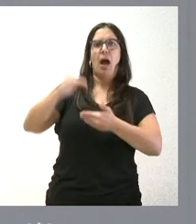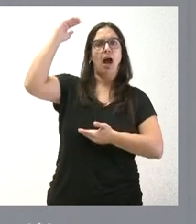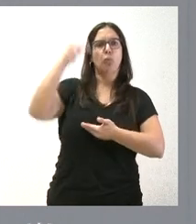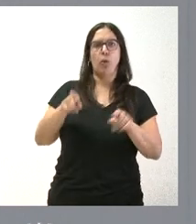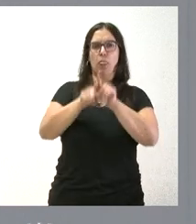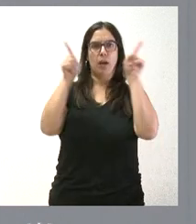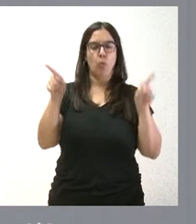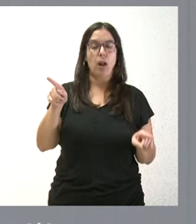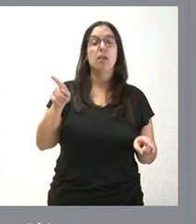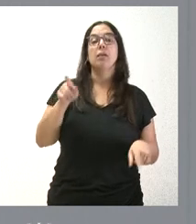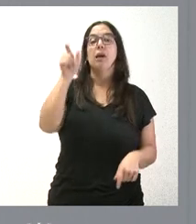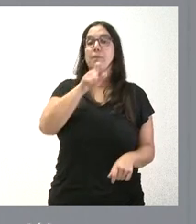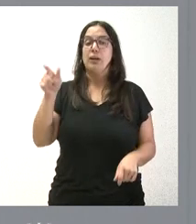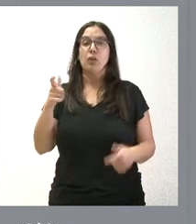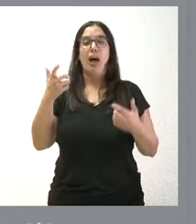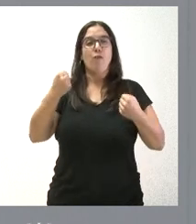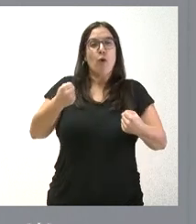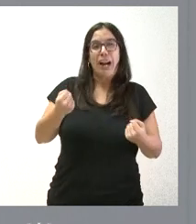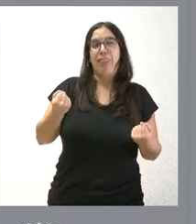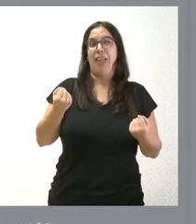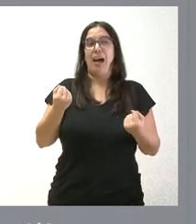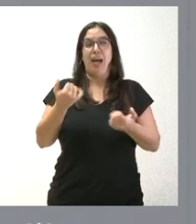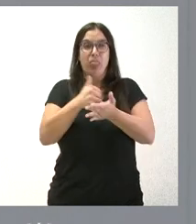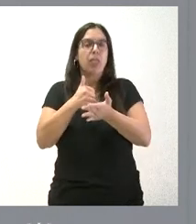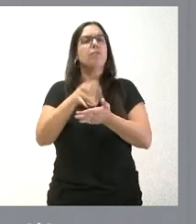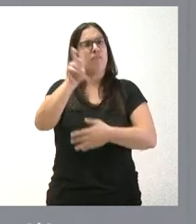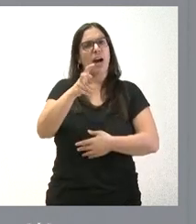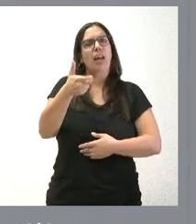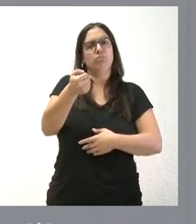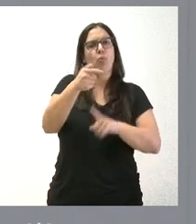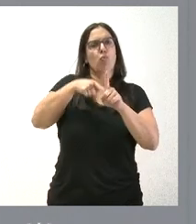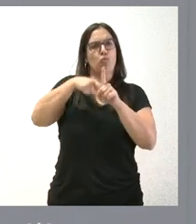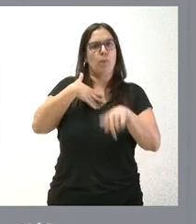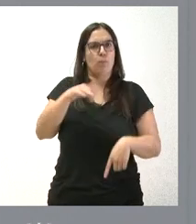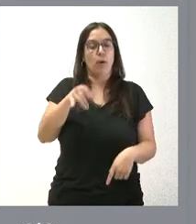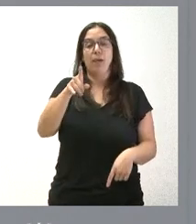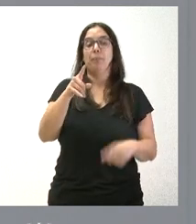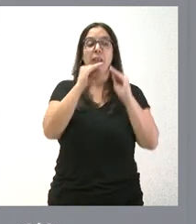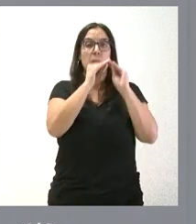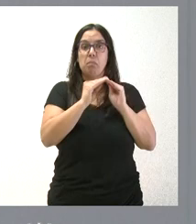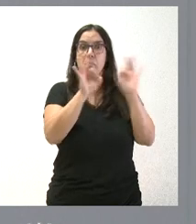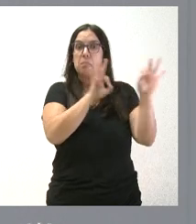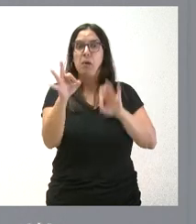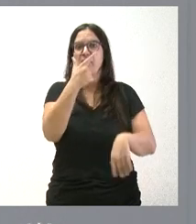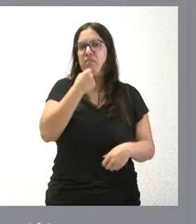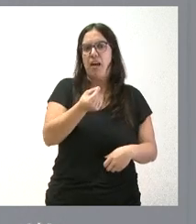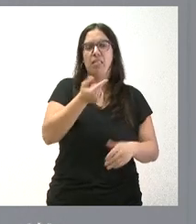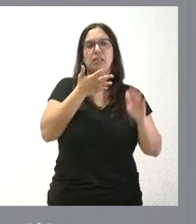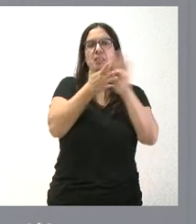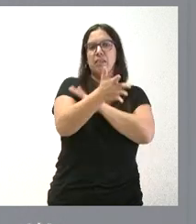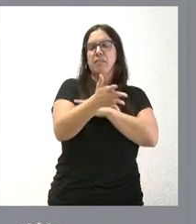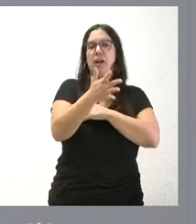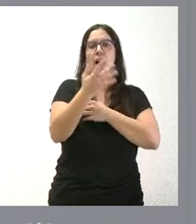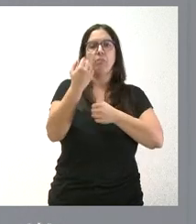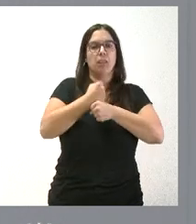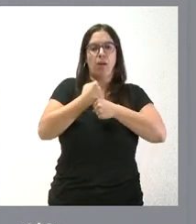por personas con limitada fuerza motora. Precisamente, su sencilla instalación va a permitir que no sea un obstáculo para realizar las labores